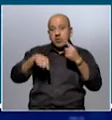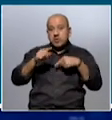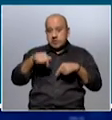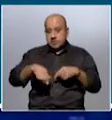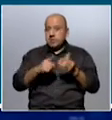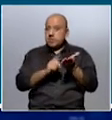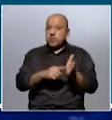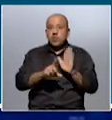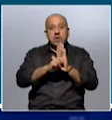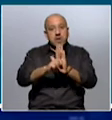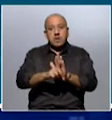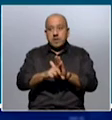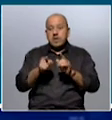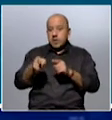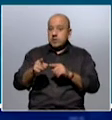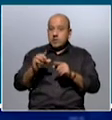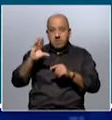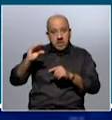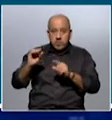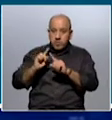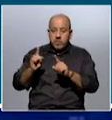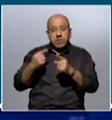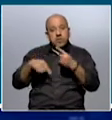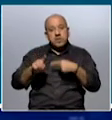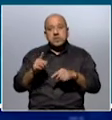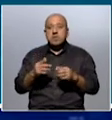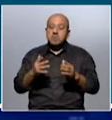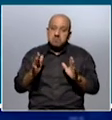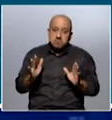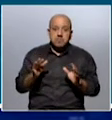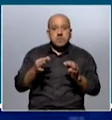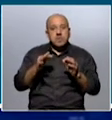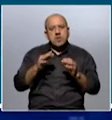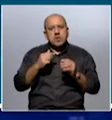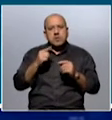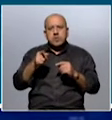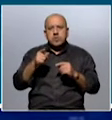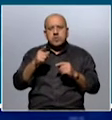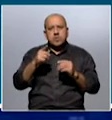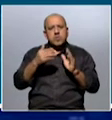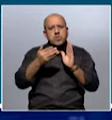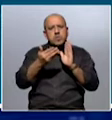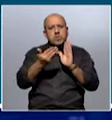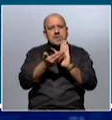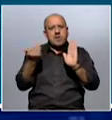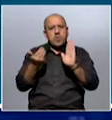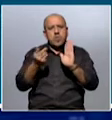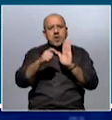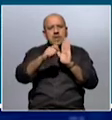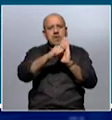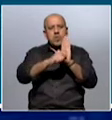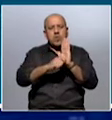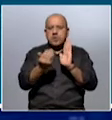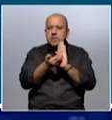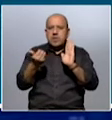no se debería de rebajar esa institucionalidad. Afortunadamente se han sacado estos, tengo entendido que se han sacado estos artículos de la LUC